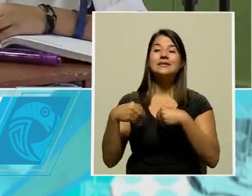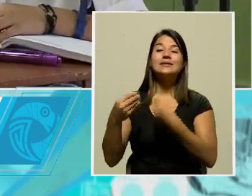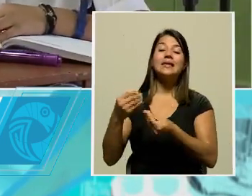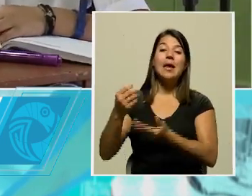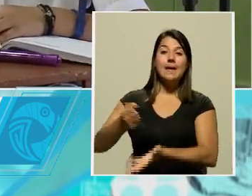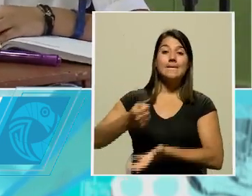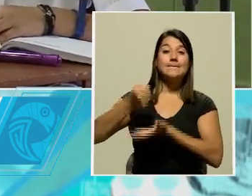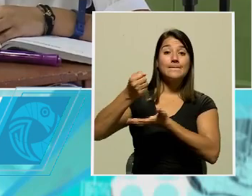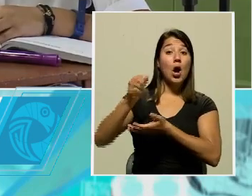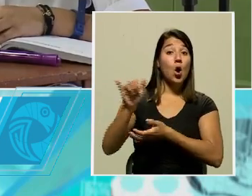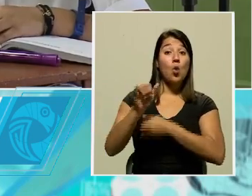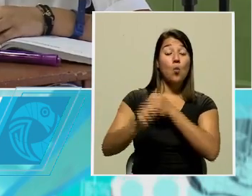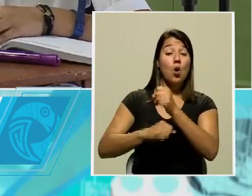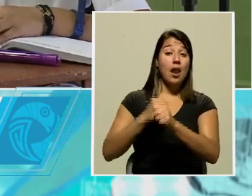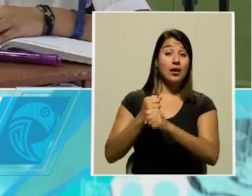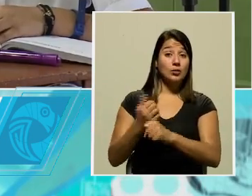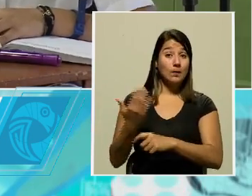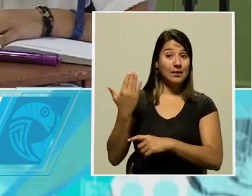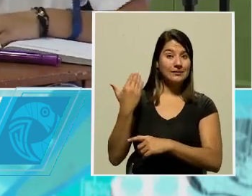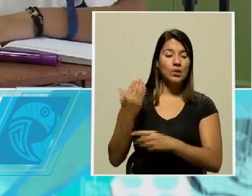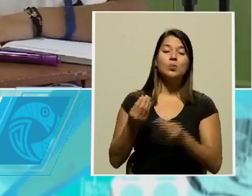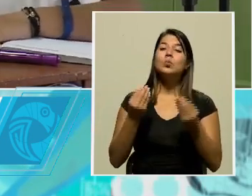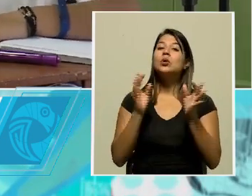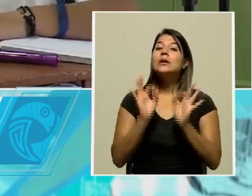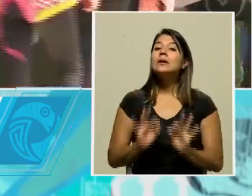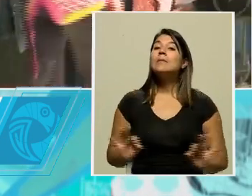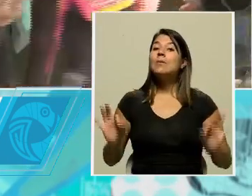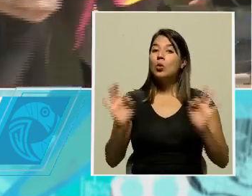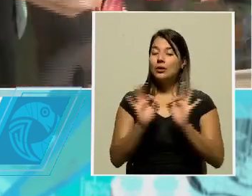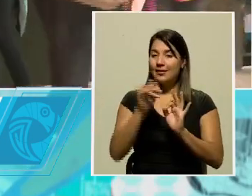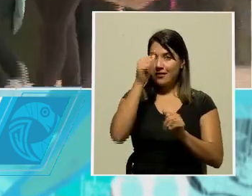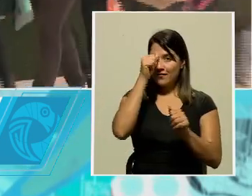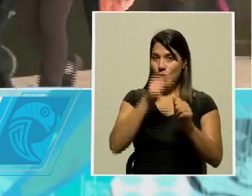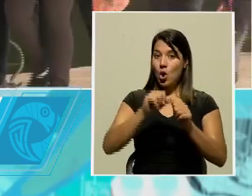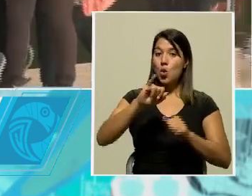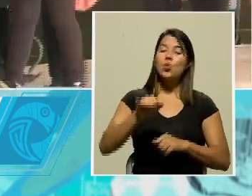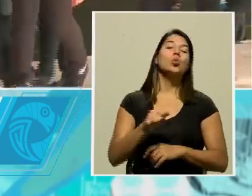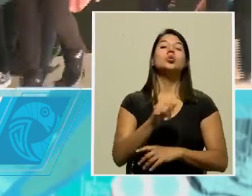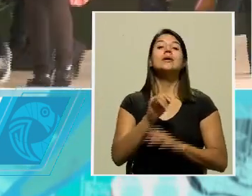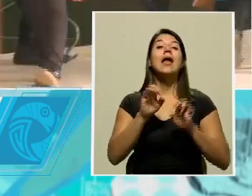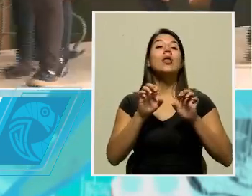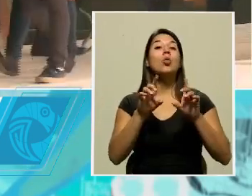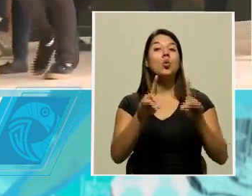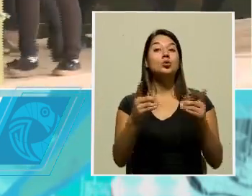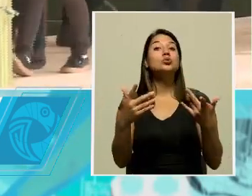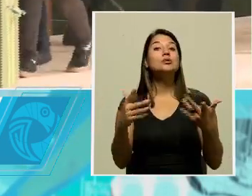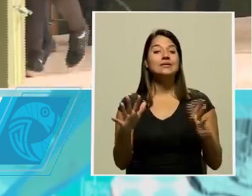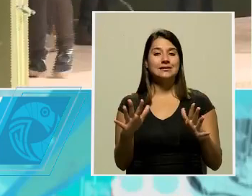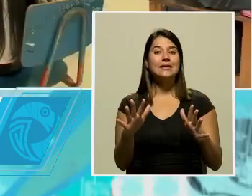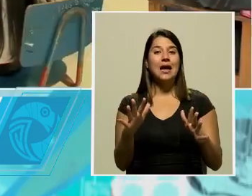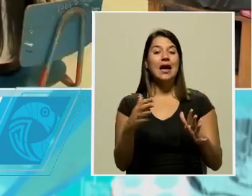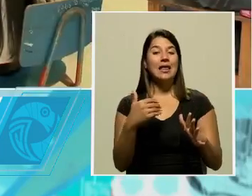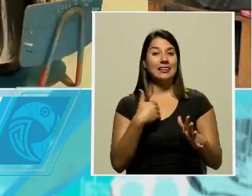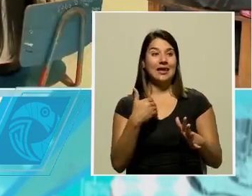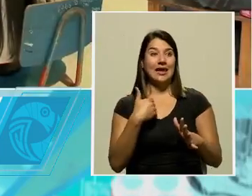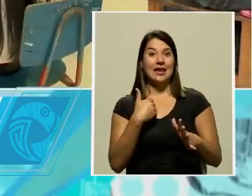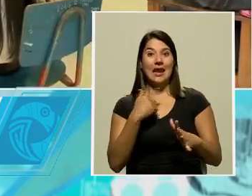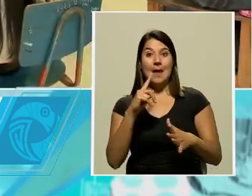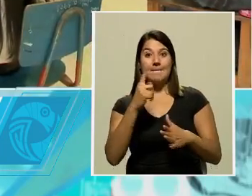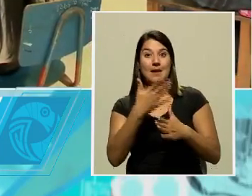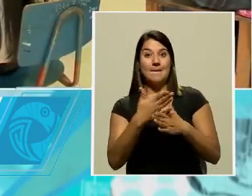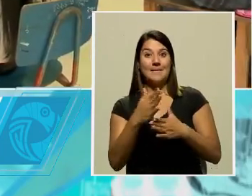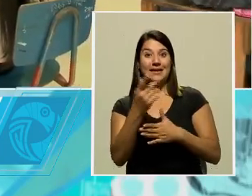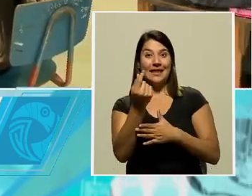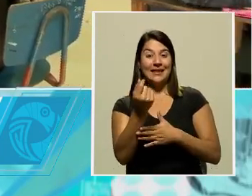este año. Es importante recordar que las juntas de educación ya recibieron por su parte el primer desembolso para el ciclo